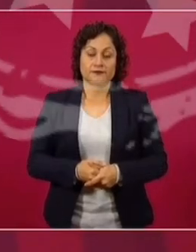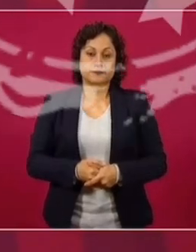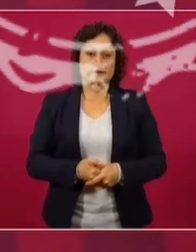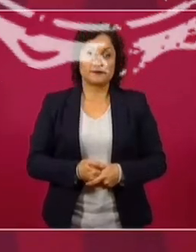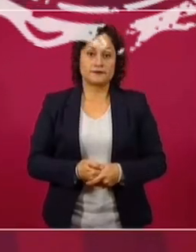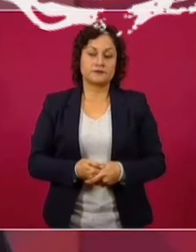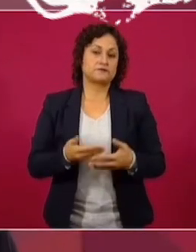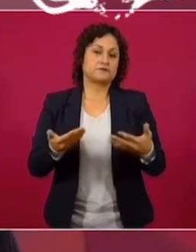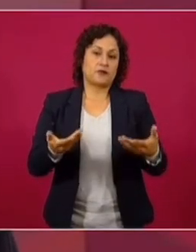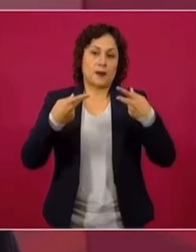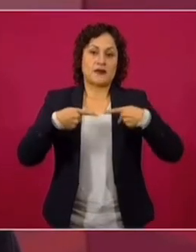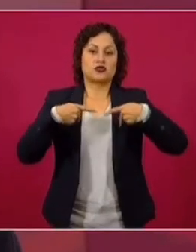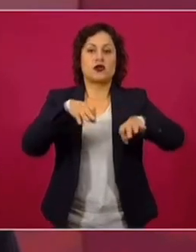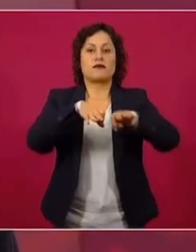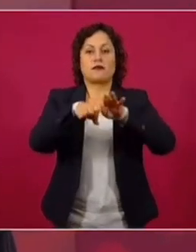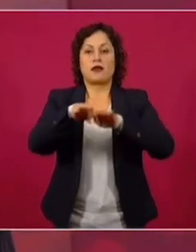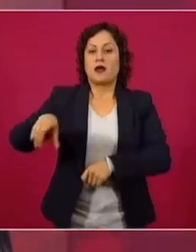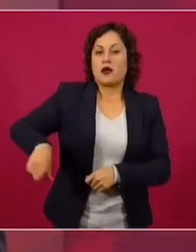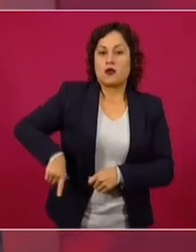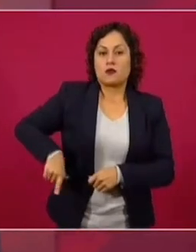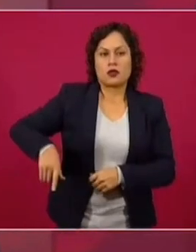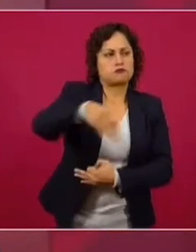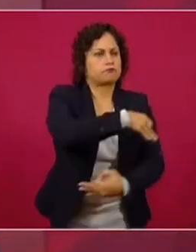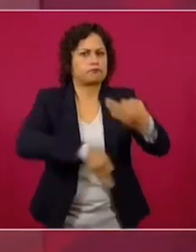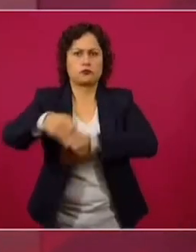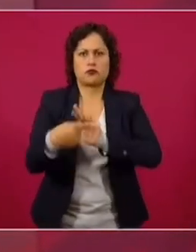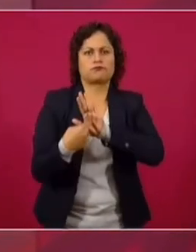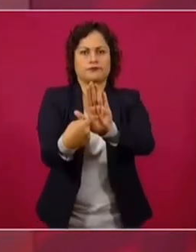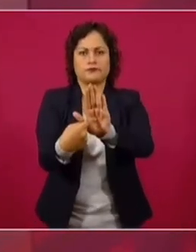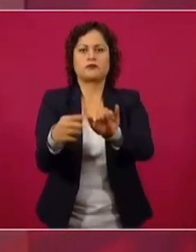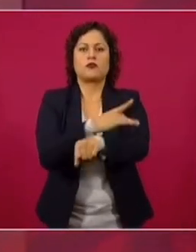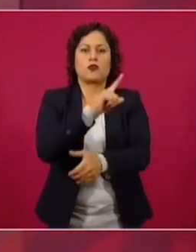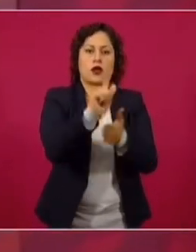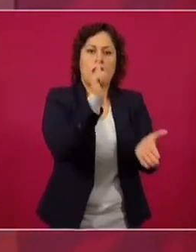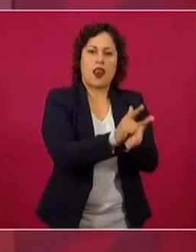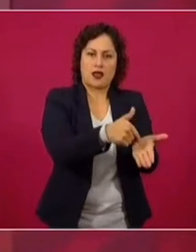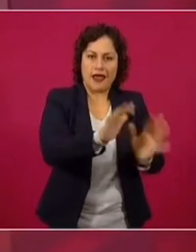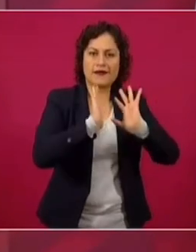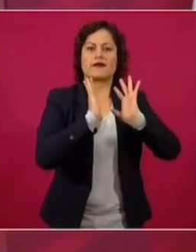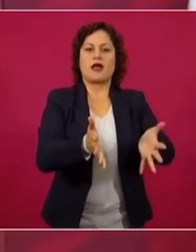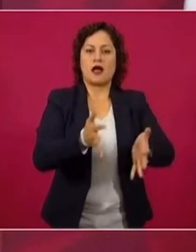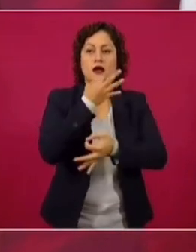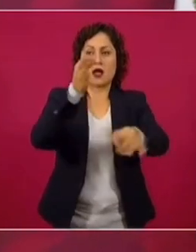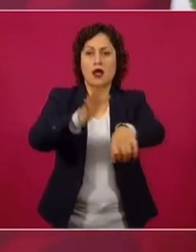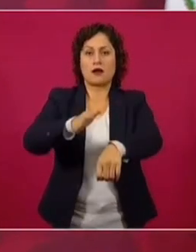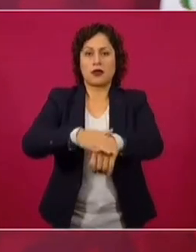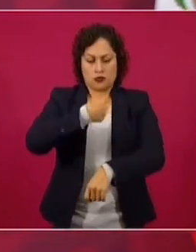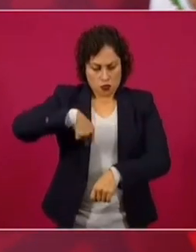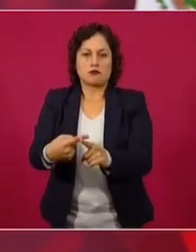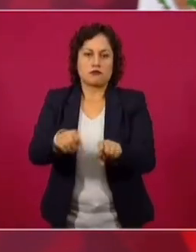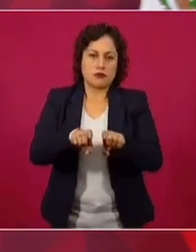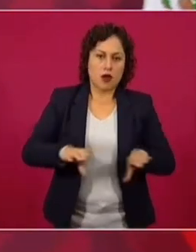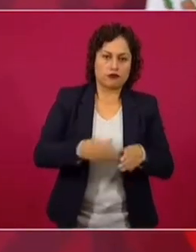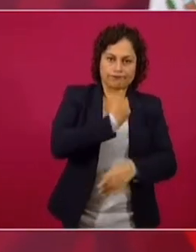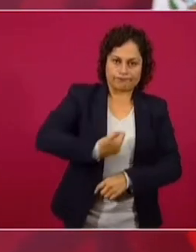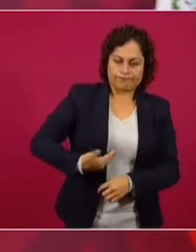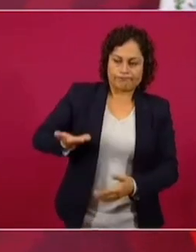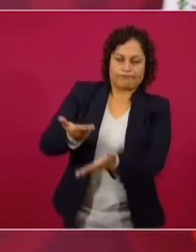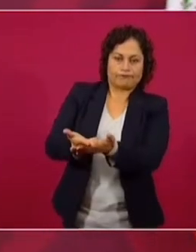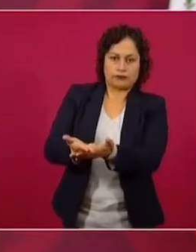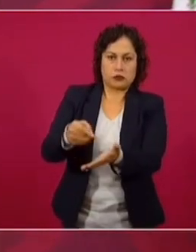Los servidores públicos, todos, para dar a conocer. Hay una ley de austeridad aprobada por nosotros, mejor dicho, aprobada por el Congreso. ¿Dónde?